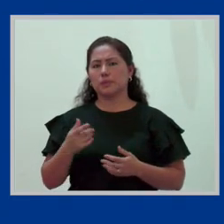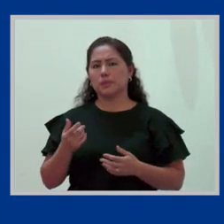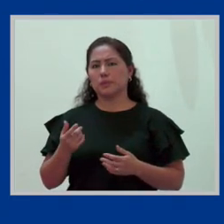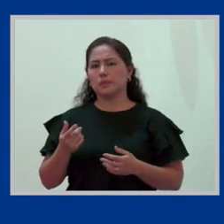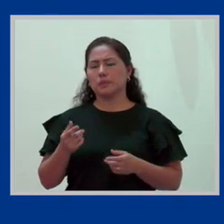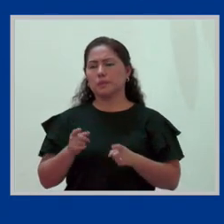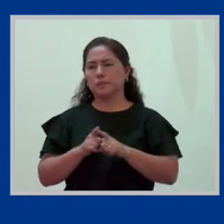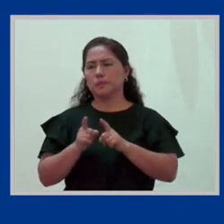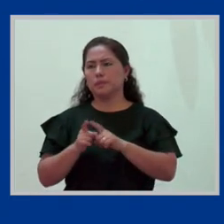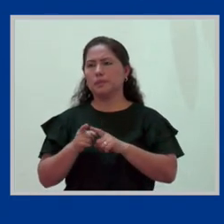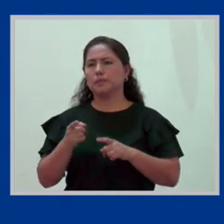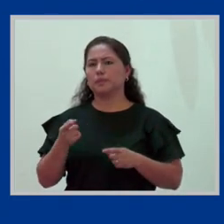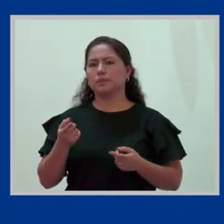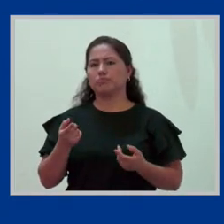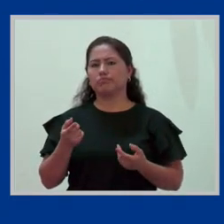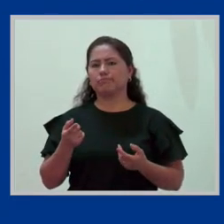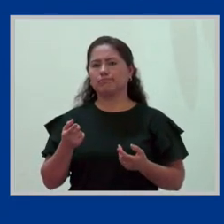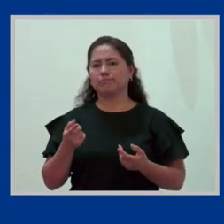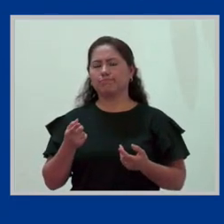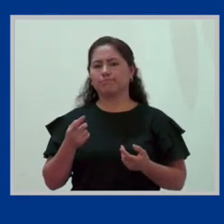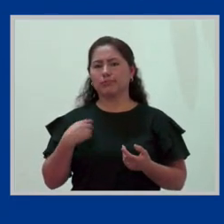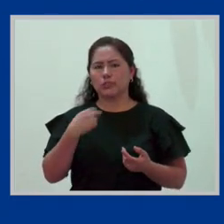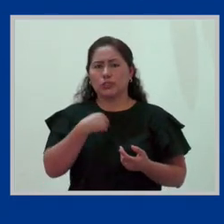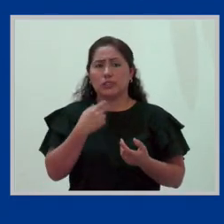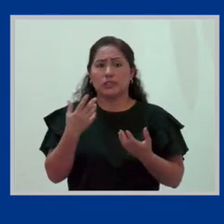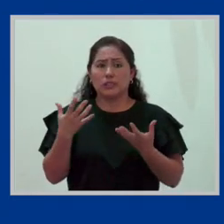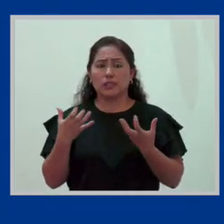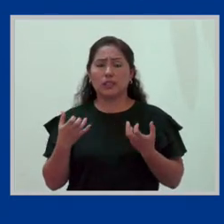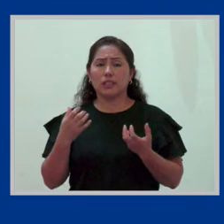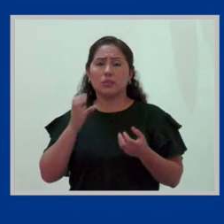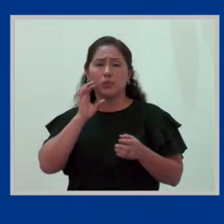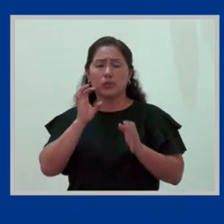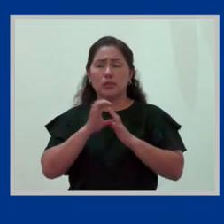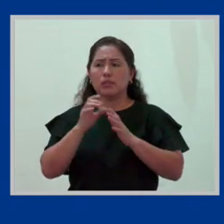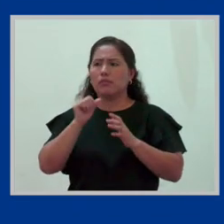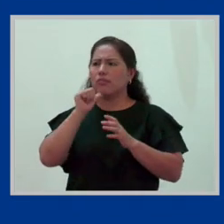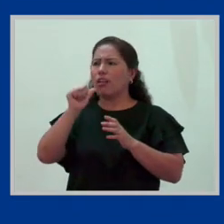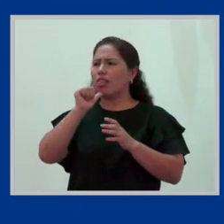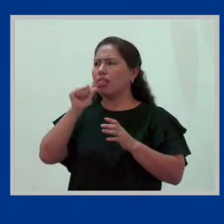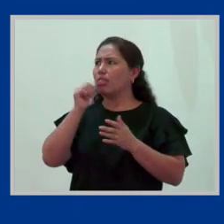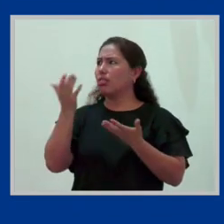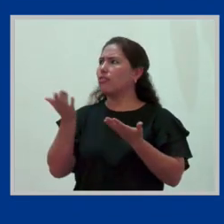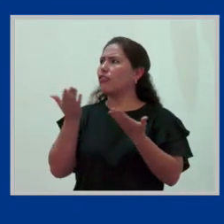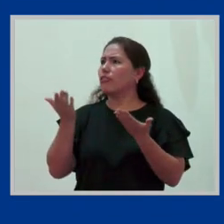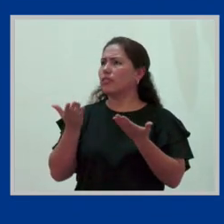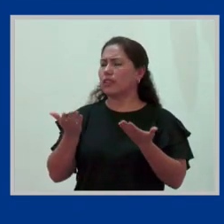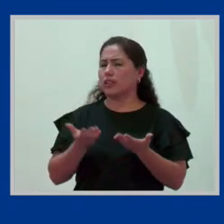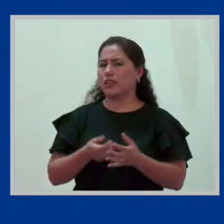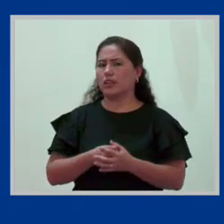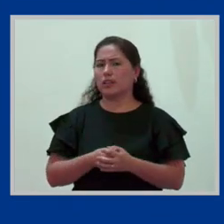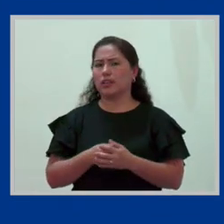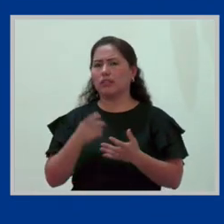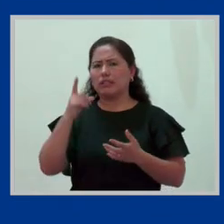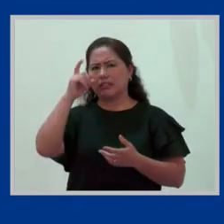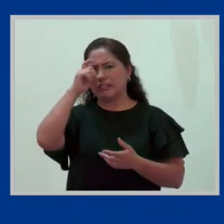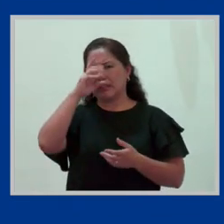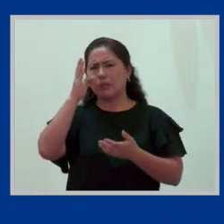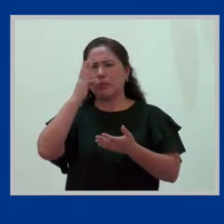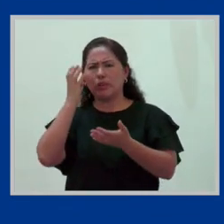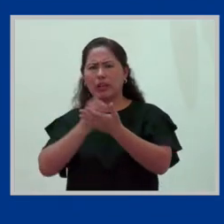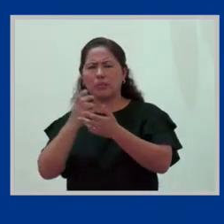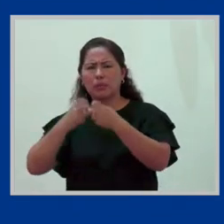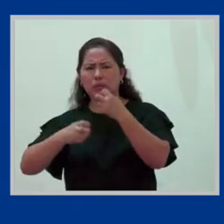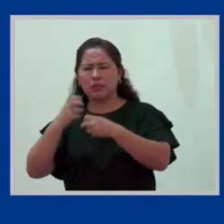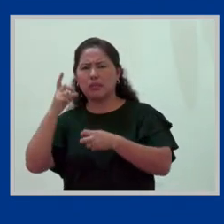piso resbaladizo, o si se quiere, no estable, pues porque llega una crisis y ahí